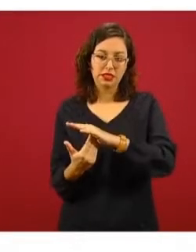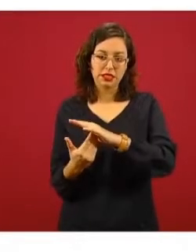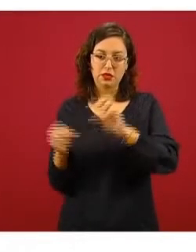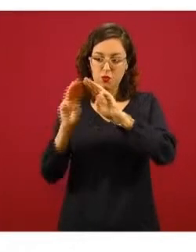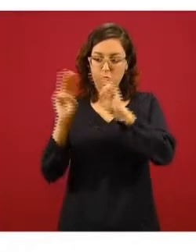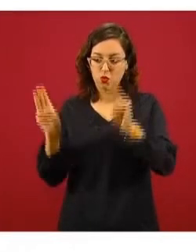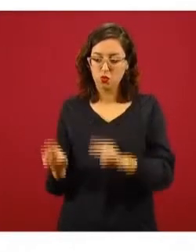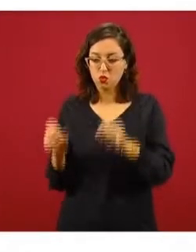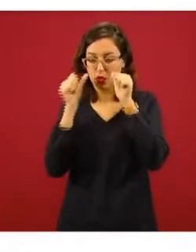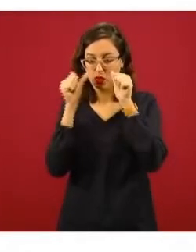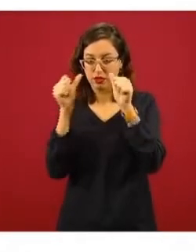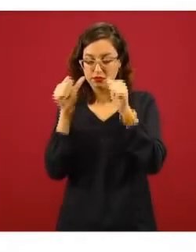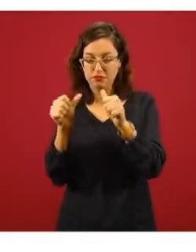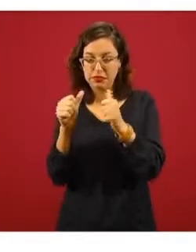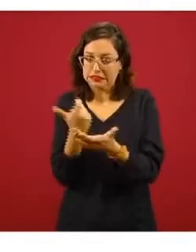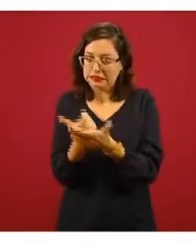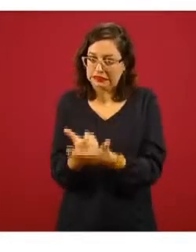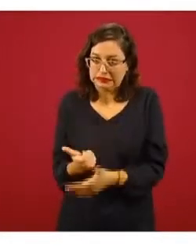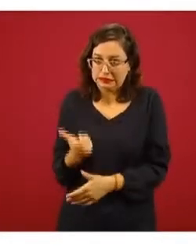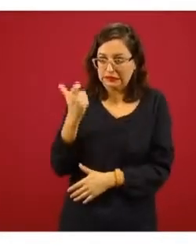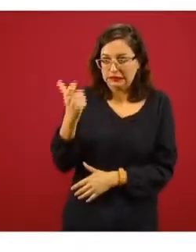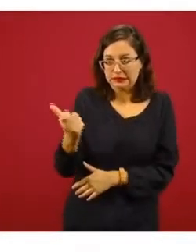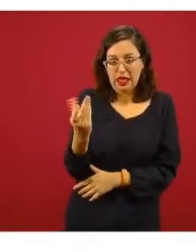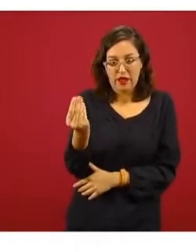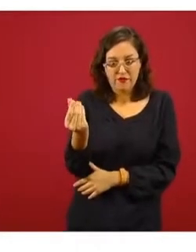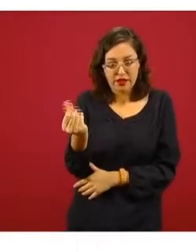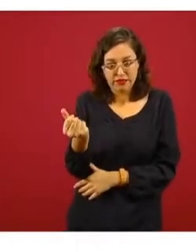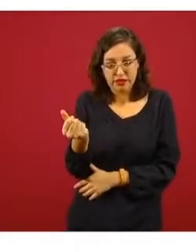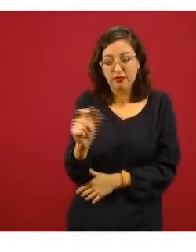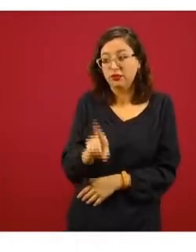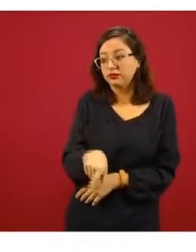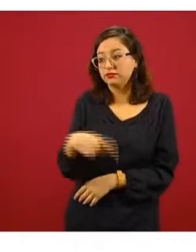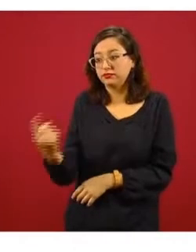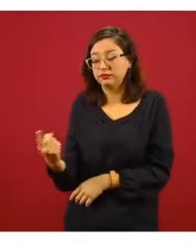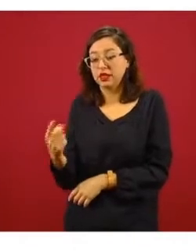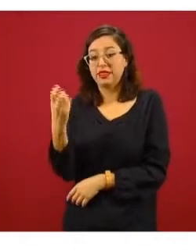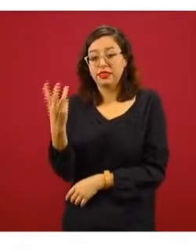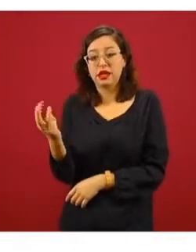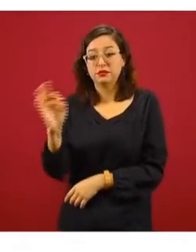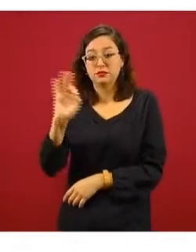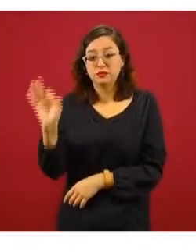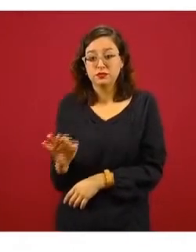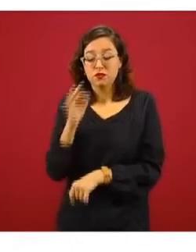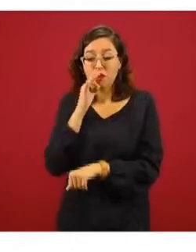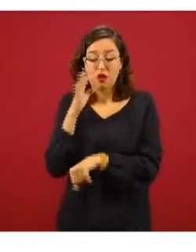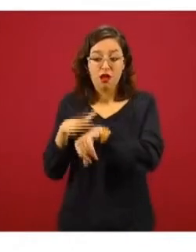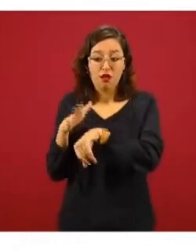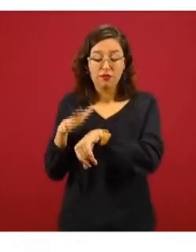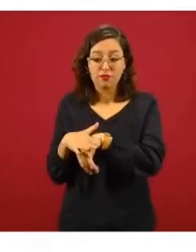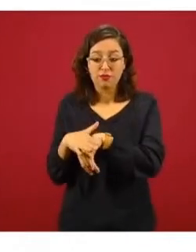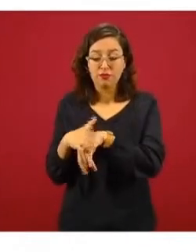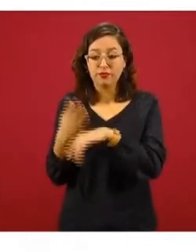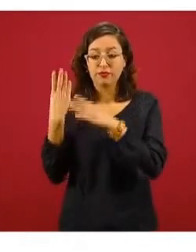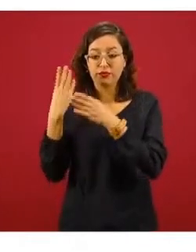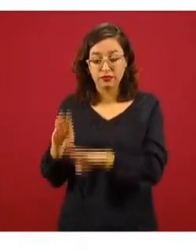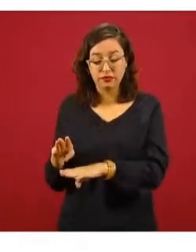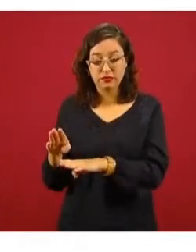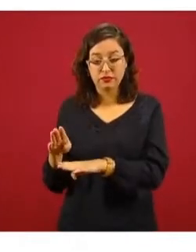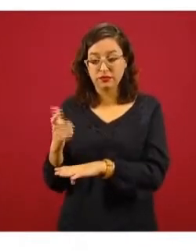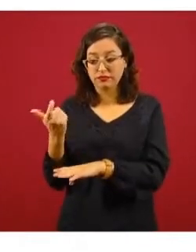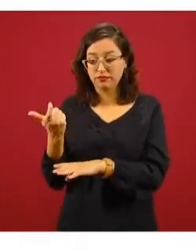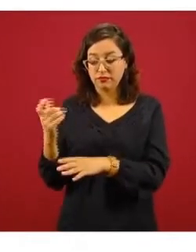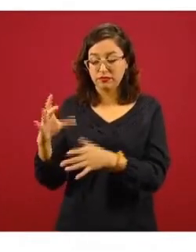y otro 3 por ciento que recibe la beca a través de un aviso de cobro bancario que no necesariamente